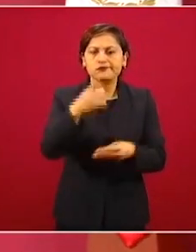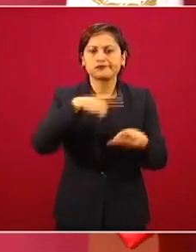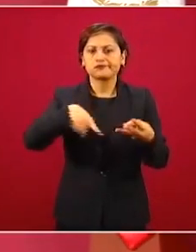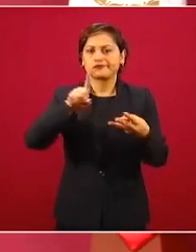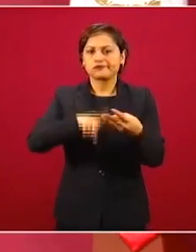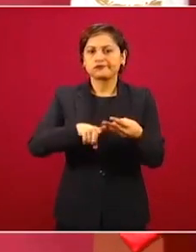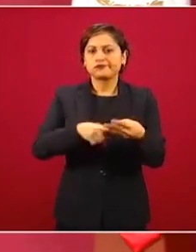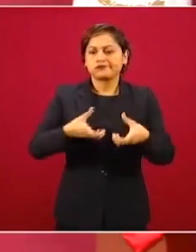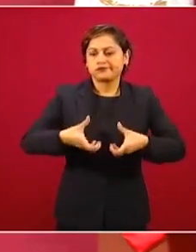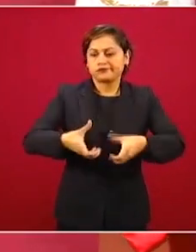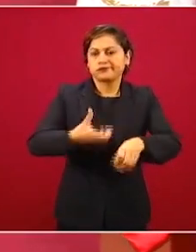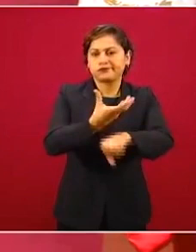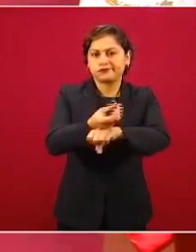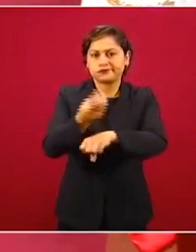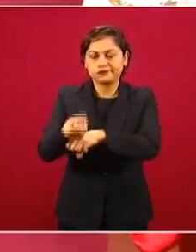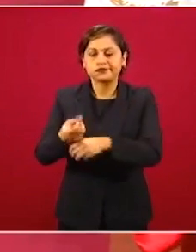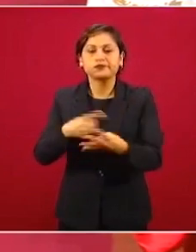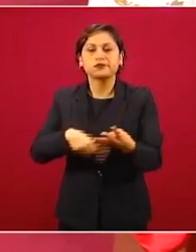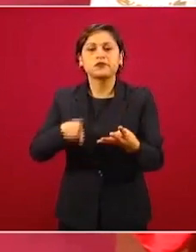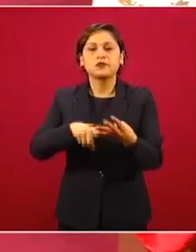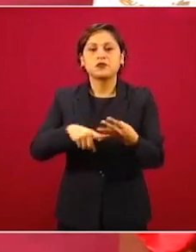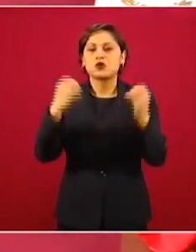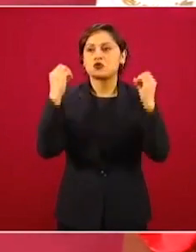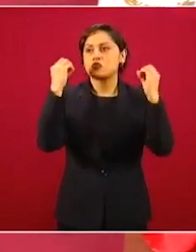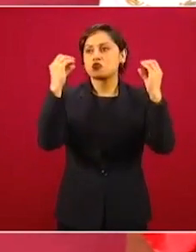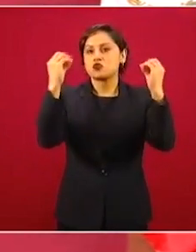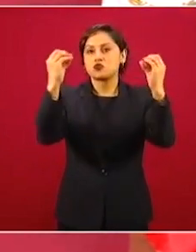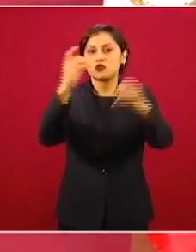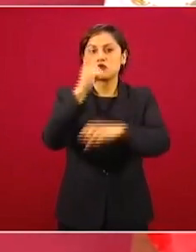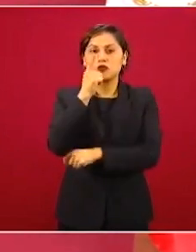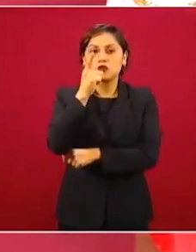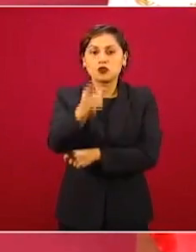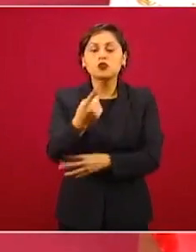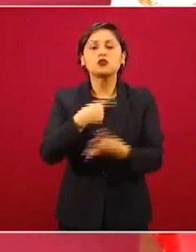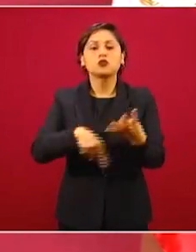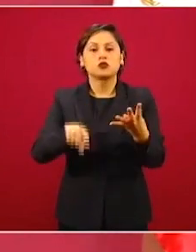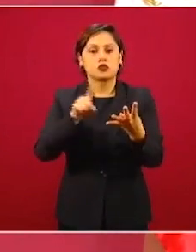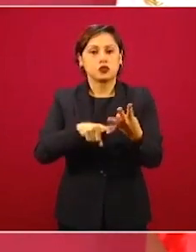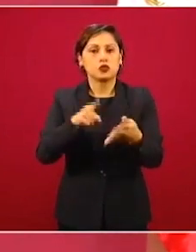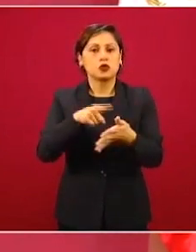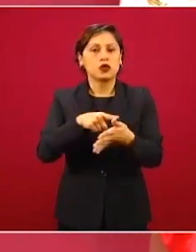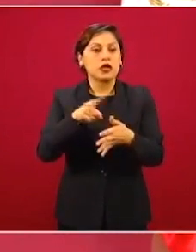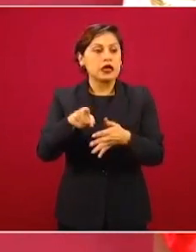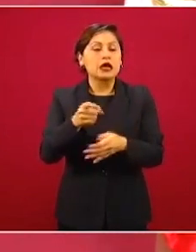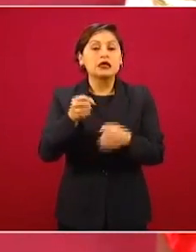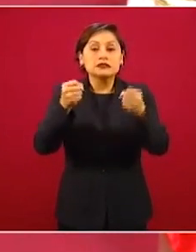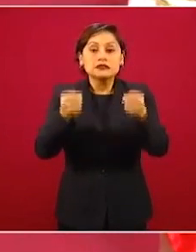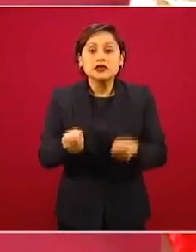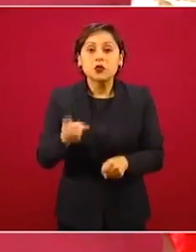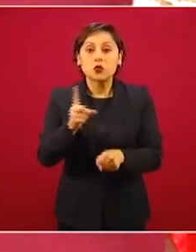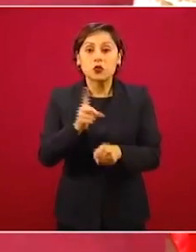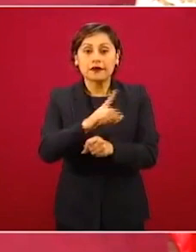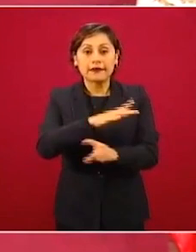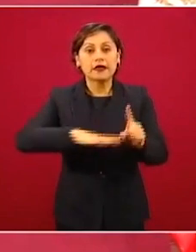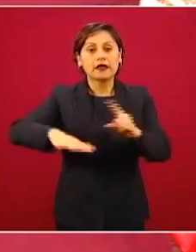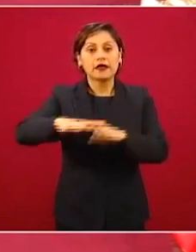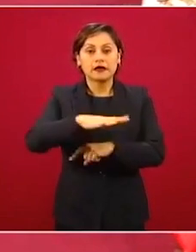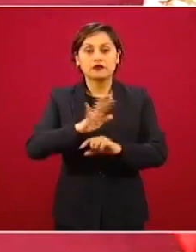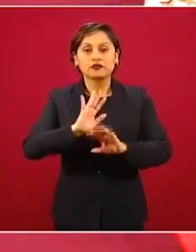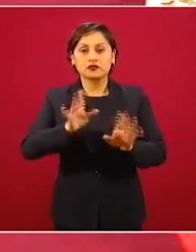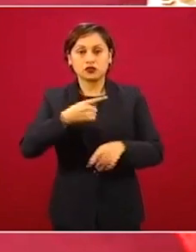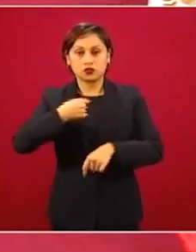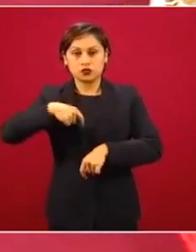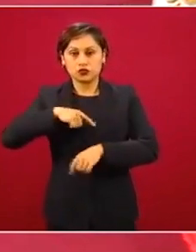alumbrado, desde luego seguridad. Tenemos ya un plan que se está